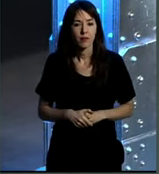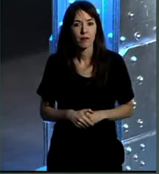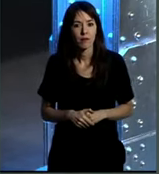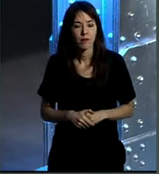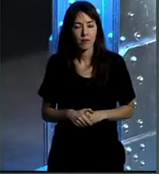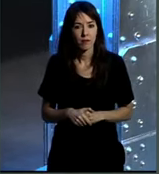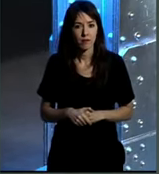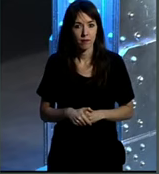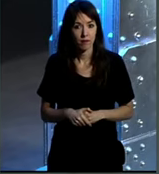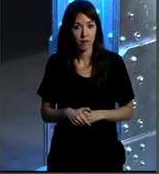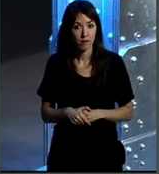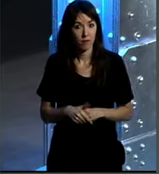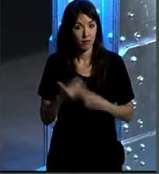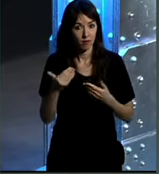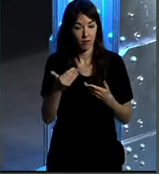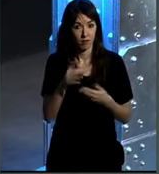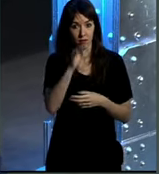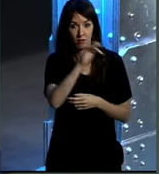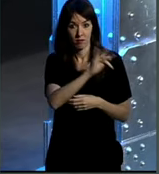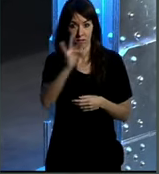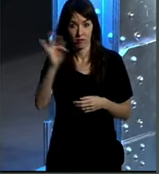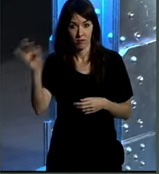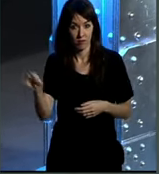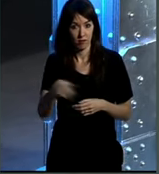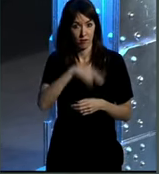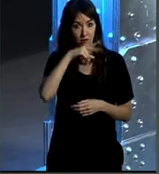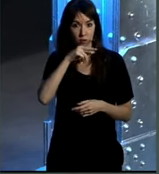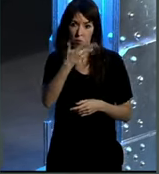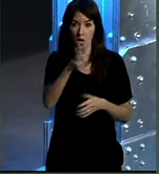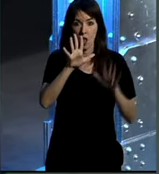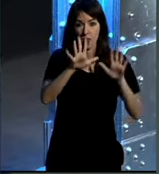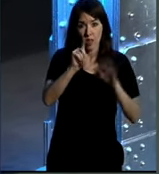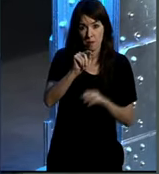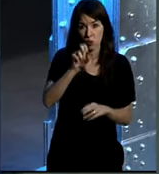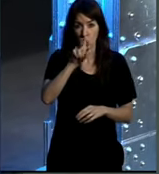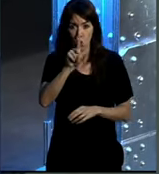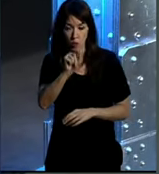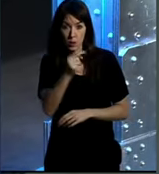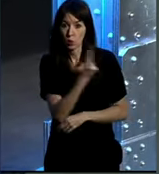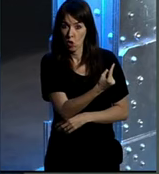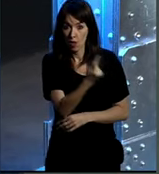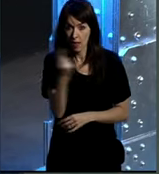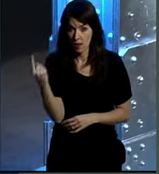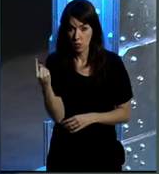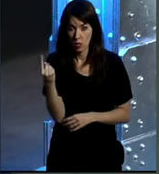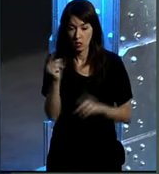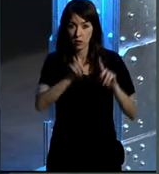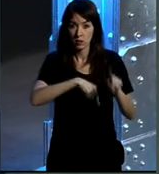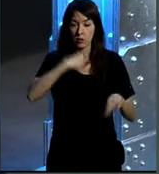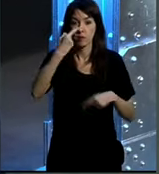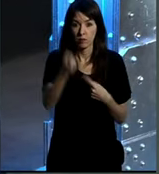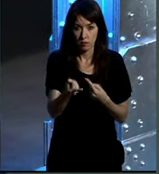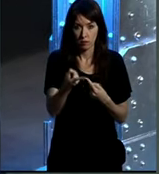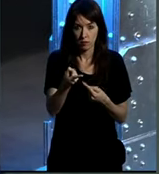Va a sucederse una serie de intervenciones de aproximadamente 10 o 12 minutos cada una y después